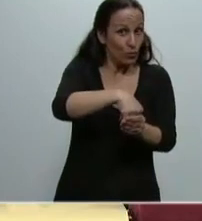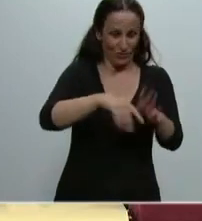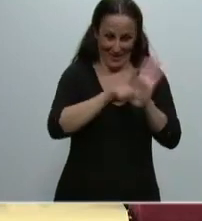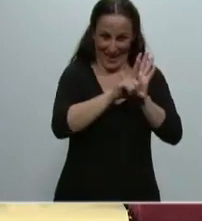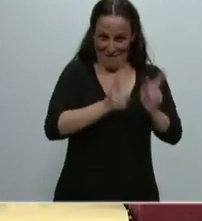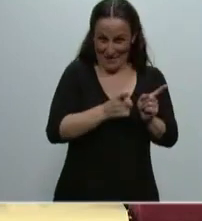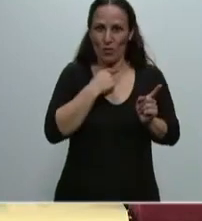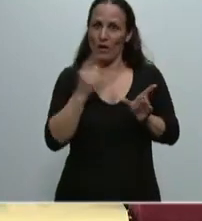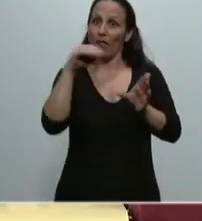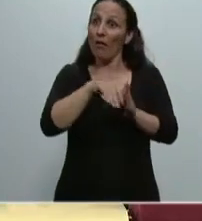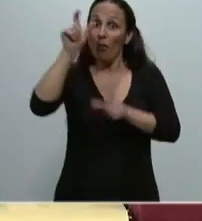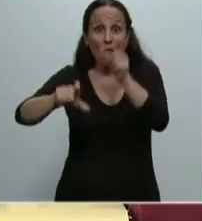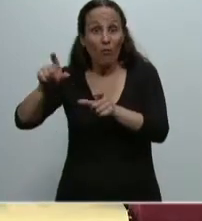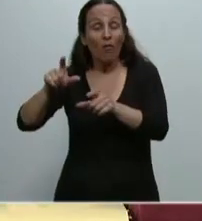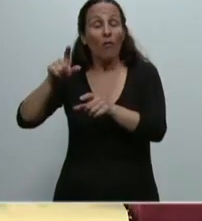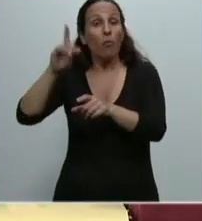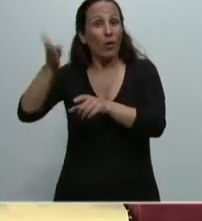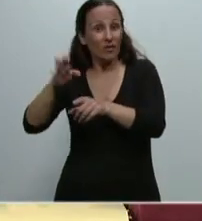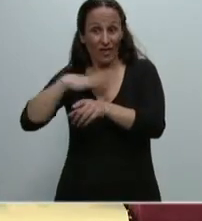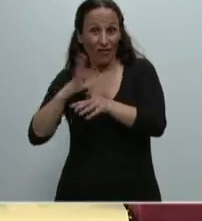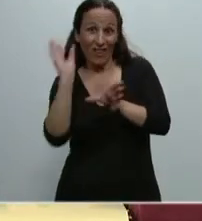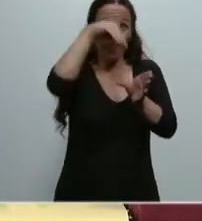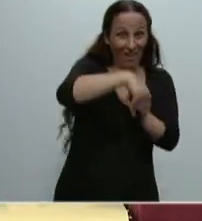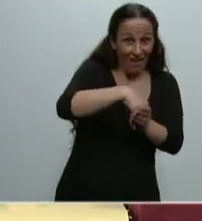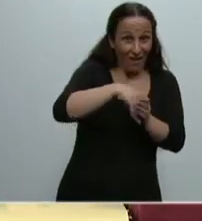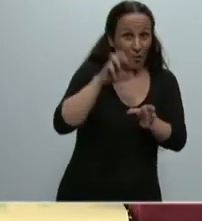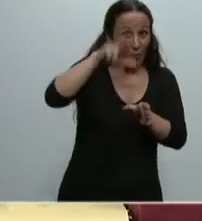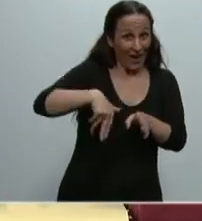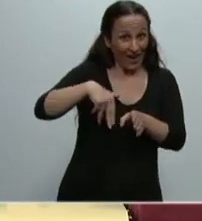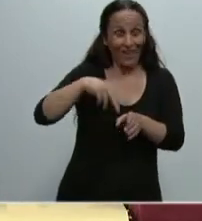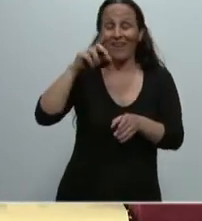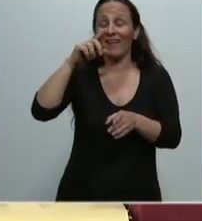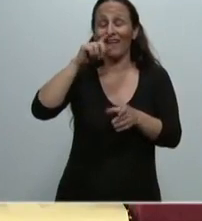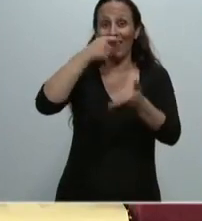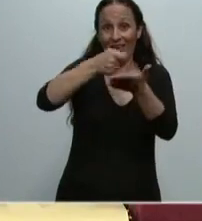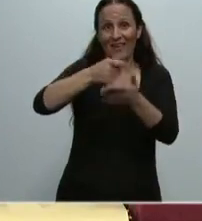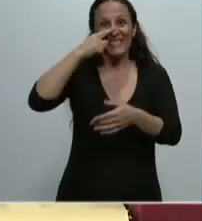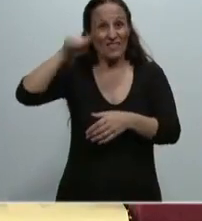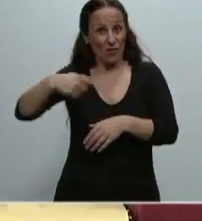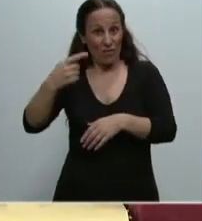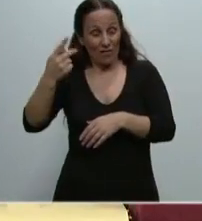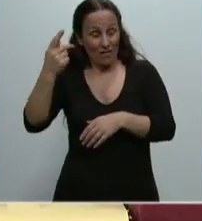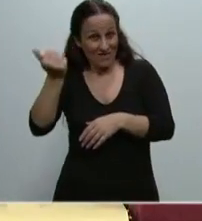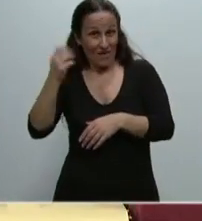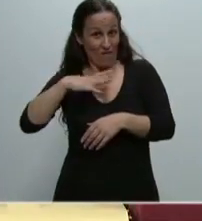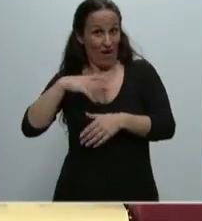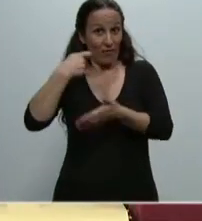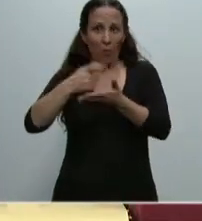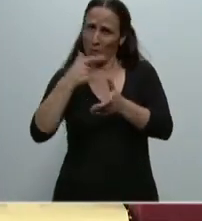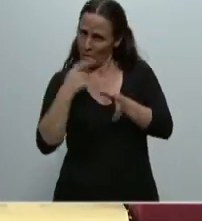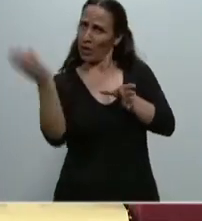ley a quienes no entraron en esos canjes y que son el 7,6 como más adelante dice el articulado.